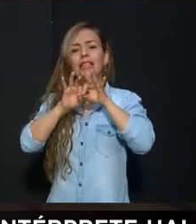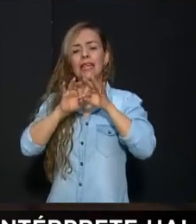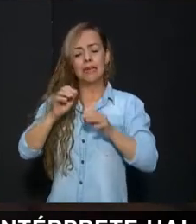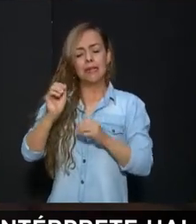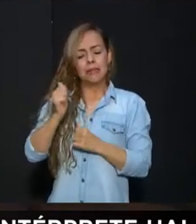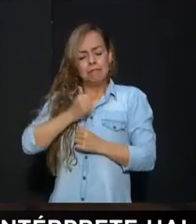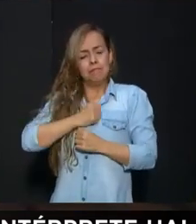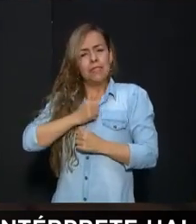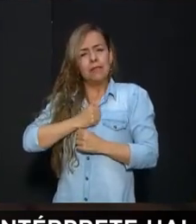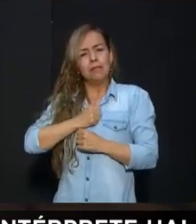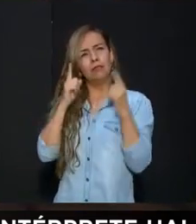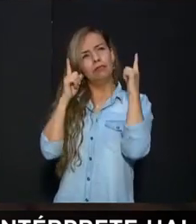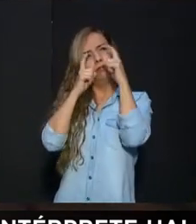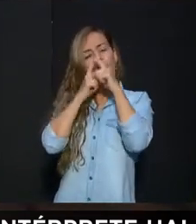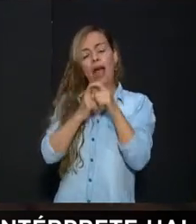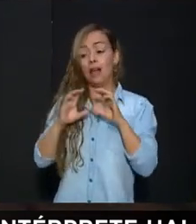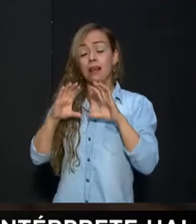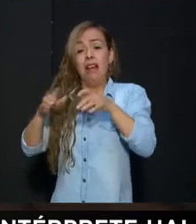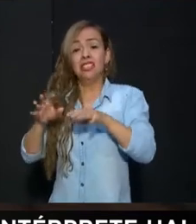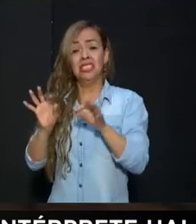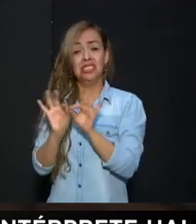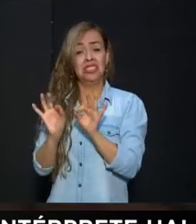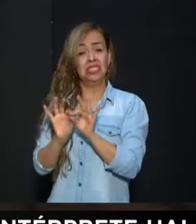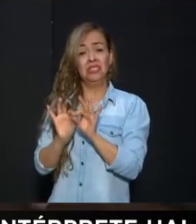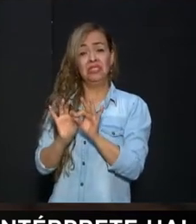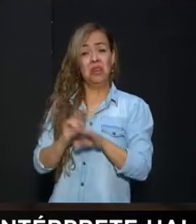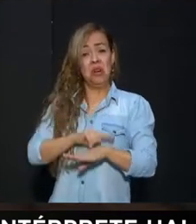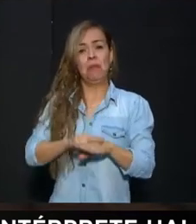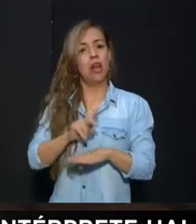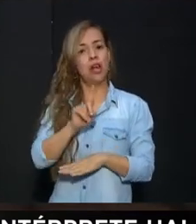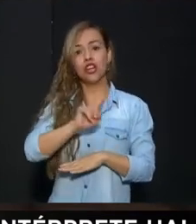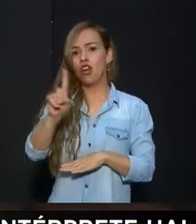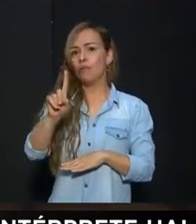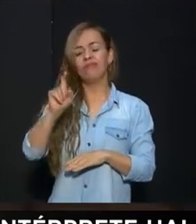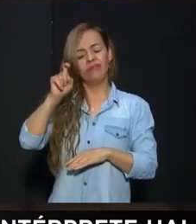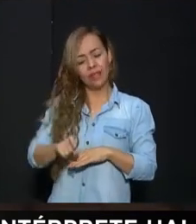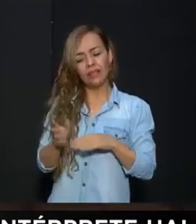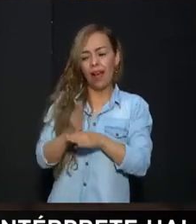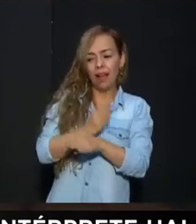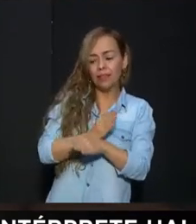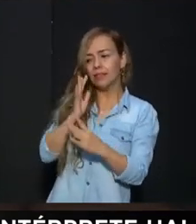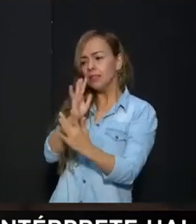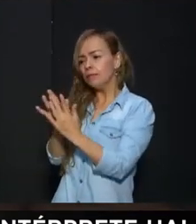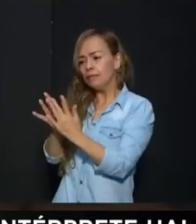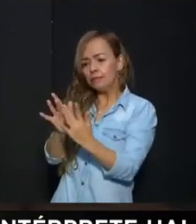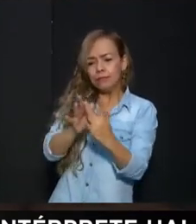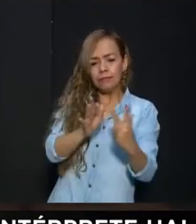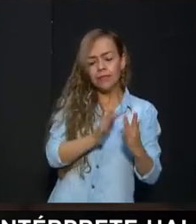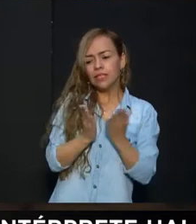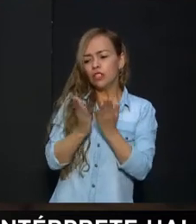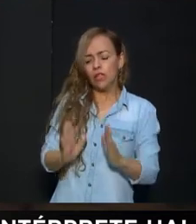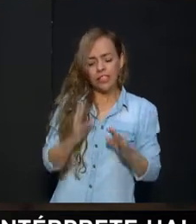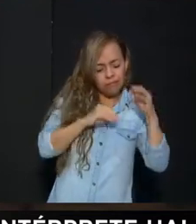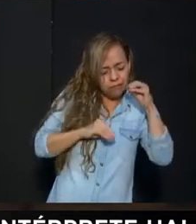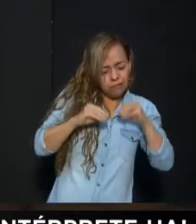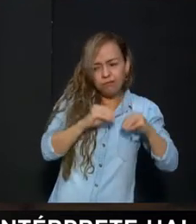piensa es como que se dicte una clase que funcione para todos de la misma manera, pero a veces se nos están quedando por fuera ciertos personajes y hay